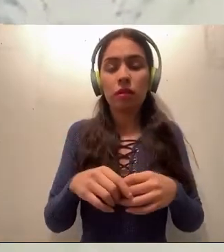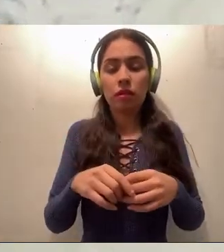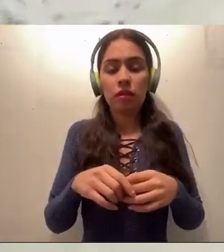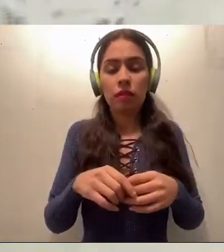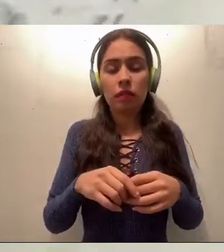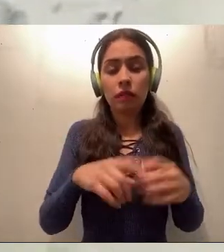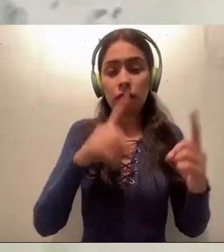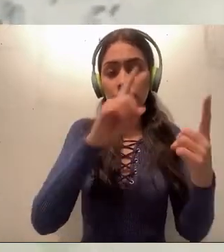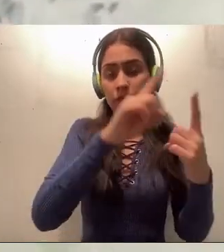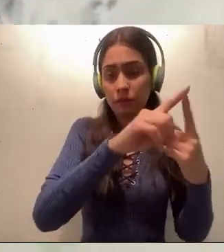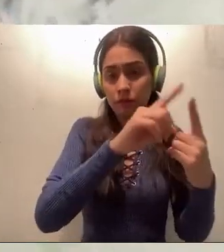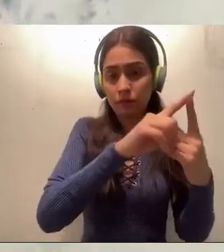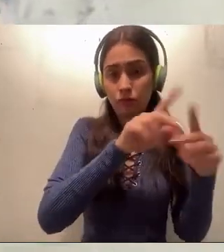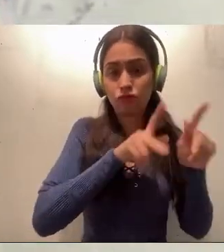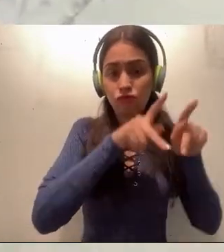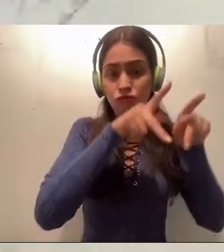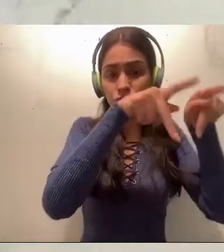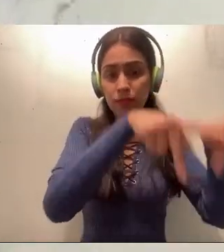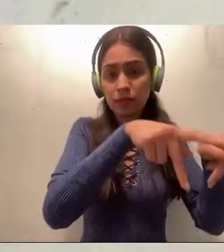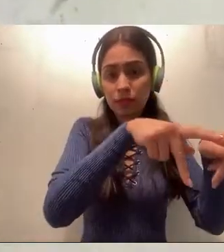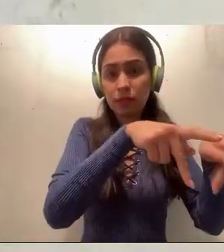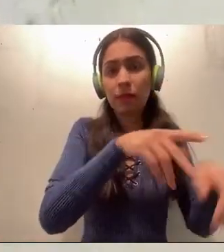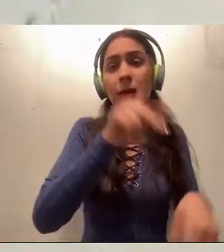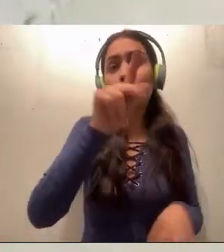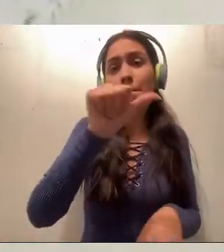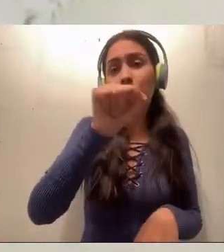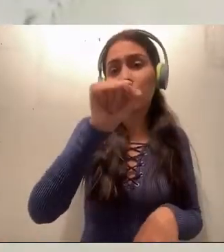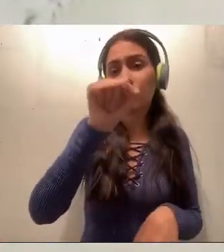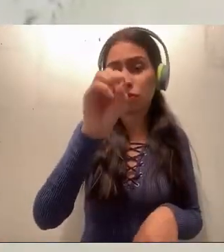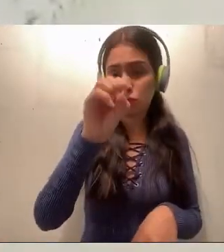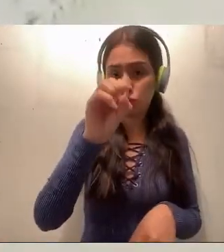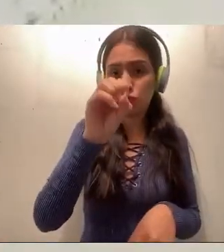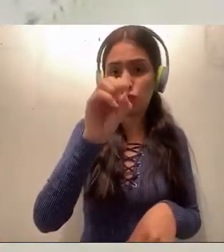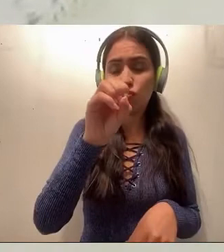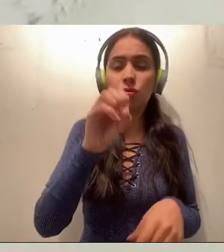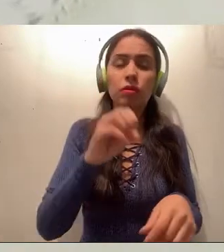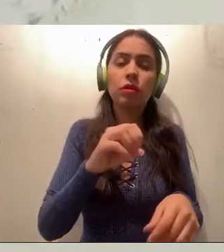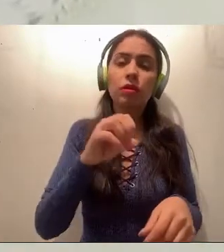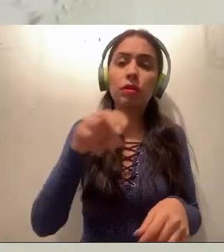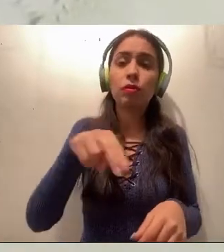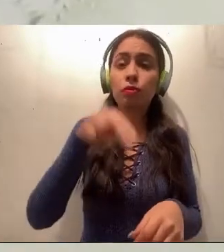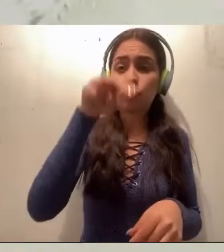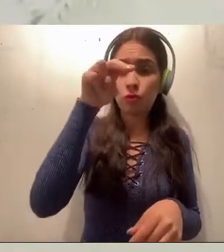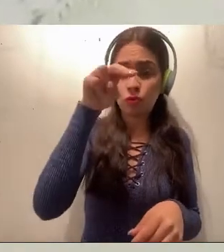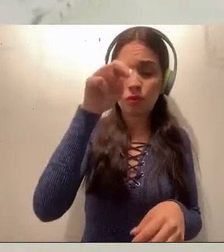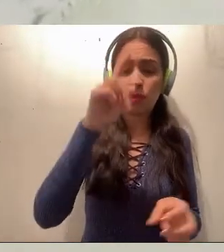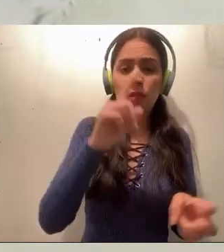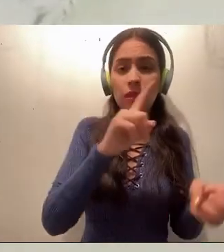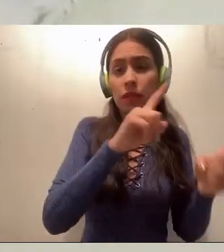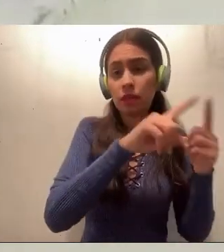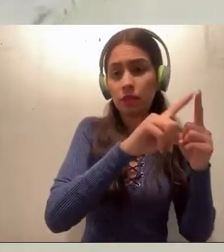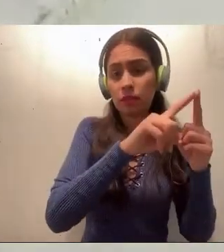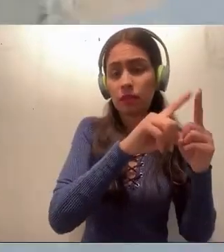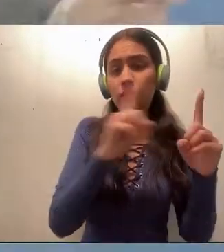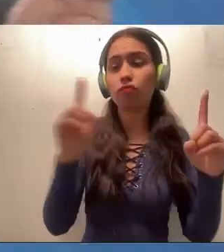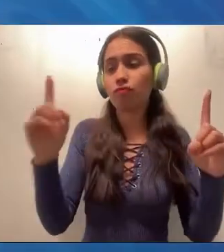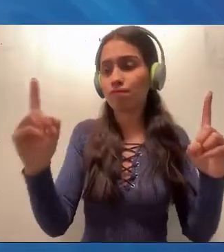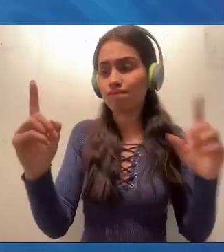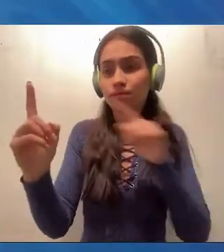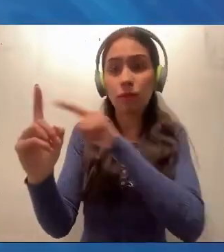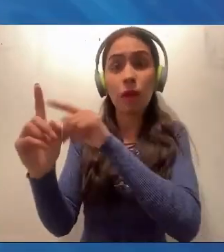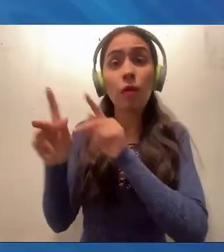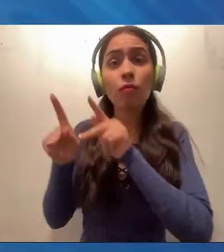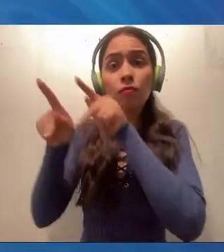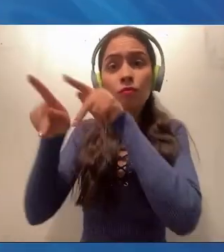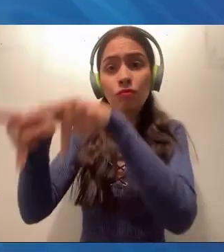del Norte, en el centro, el puente que nosotros conocemos como Santa Fe, va a conectar ese puente con el Lerdo, con el Zaragoza y con el de Guadalupe